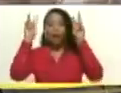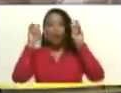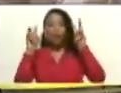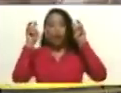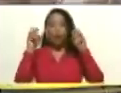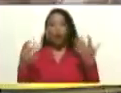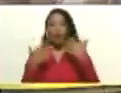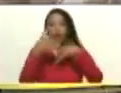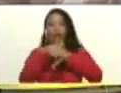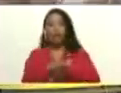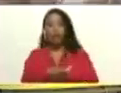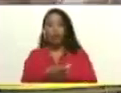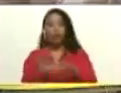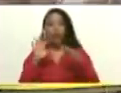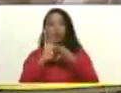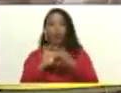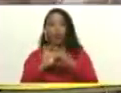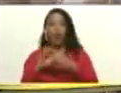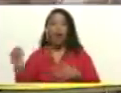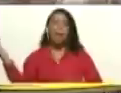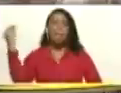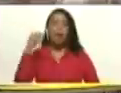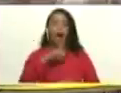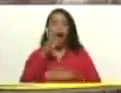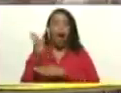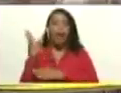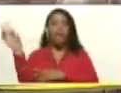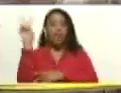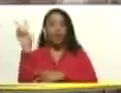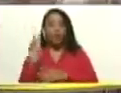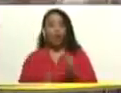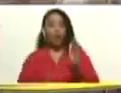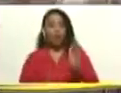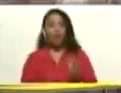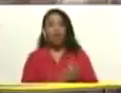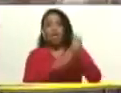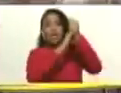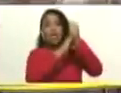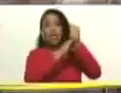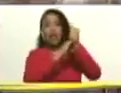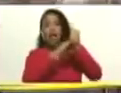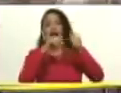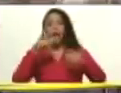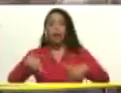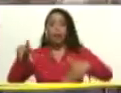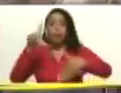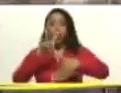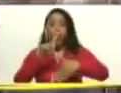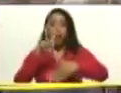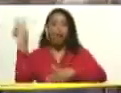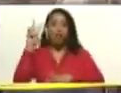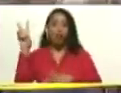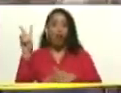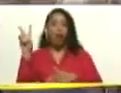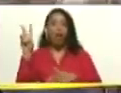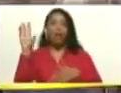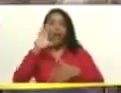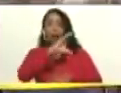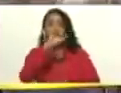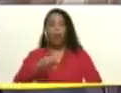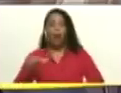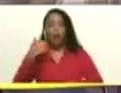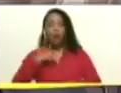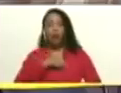integración, de unión y ahí va Venezuela en la vanguardia de la unión de América Latina y el Caribe. Es nuestra hora. Ha